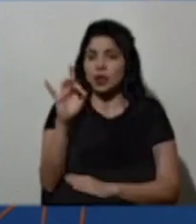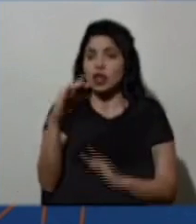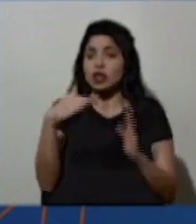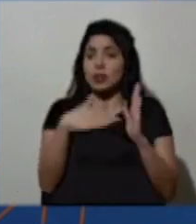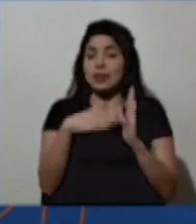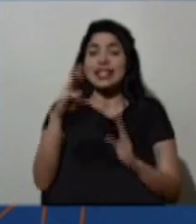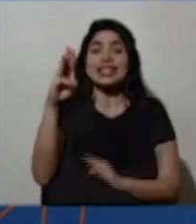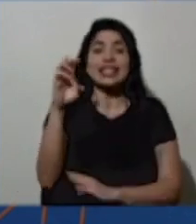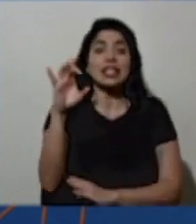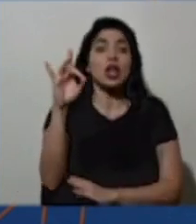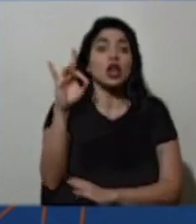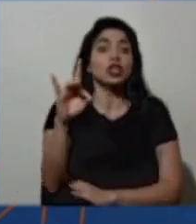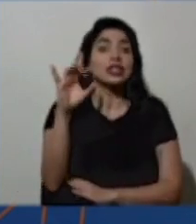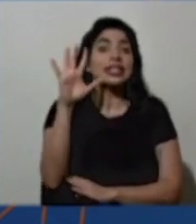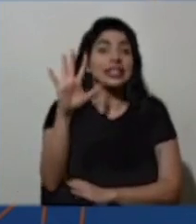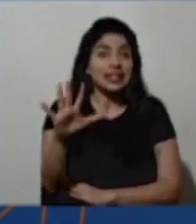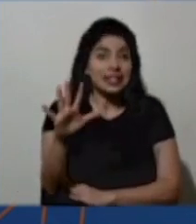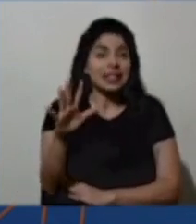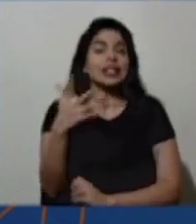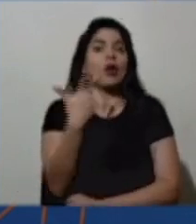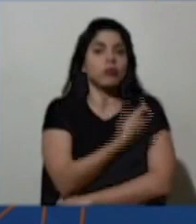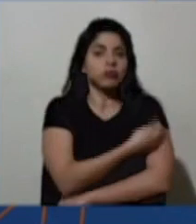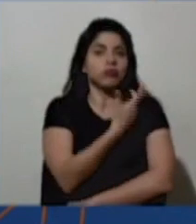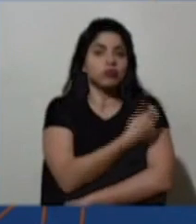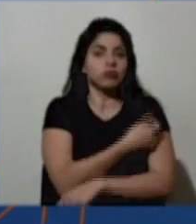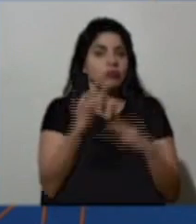685 dosis.